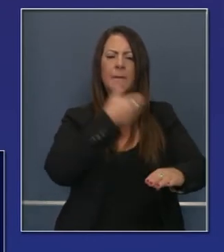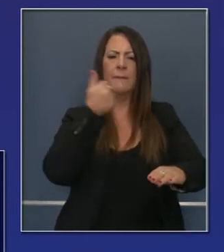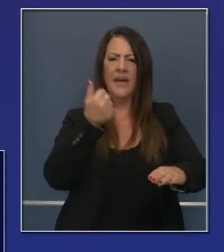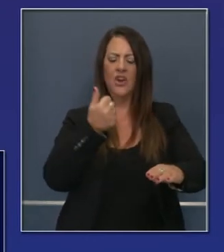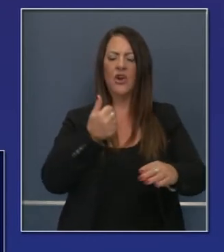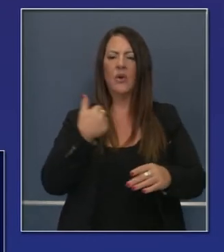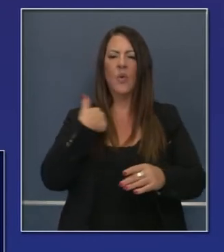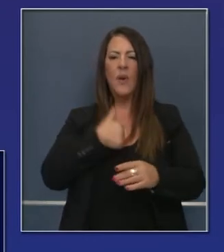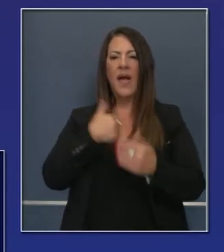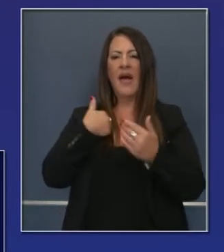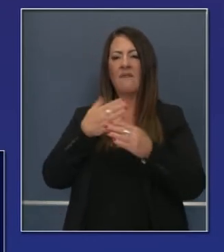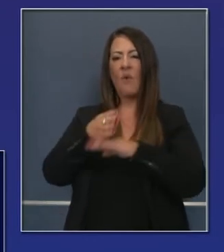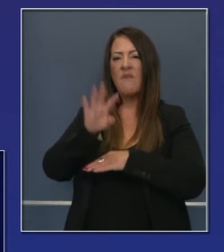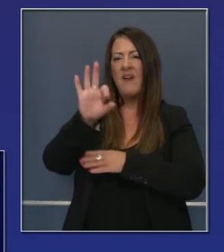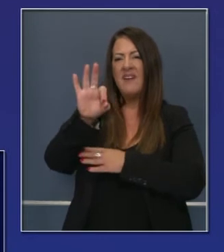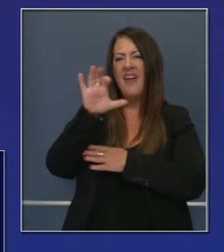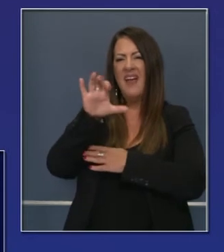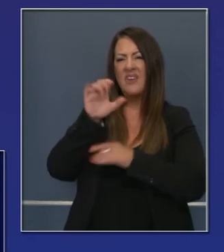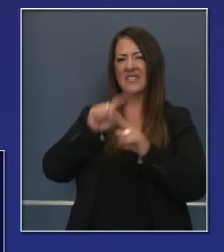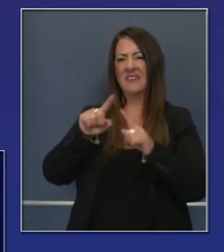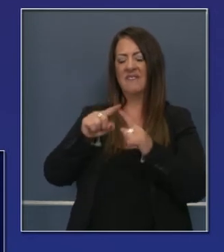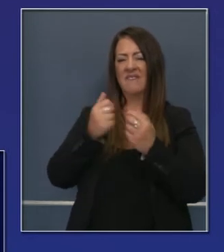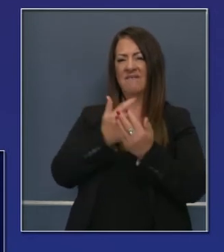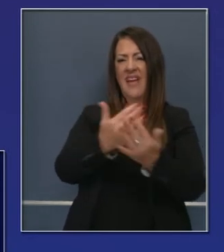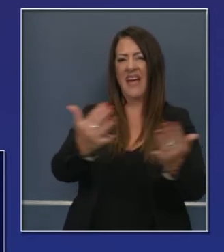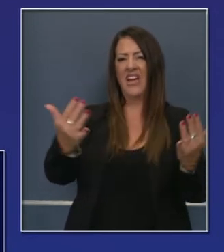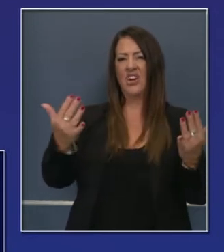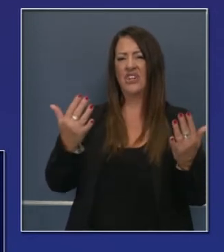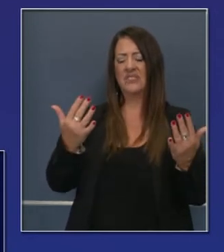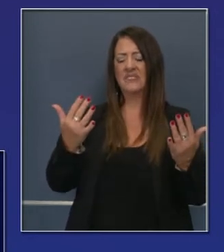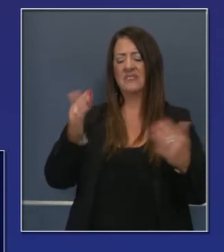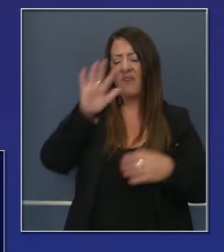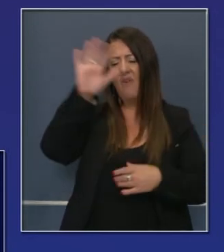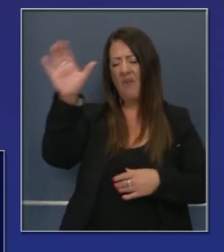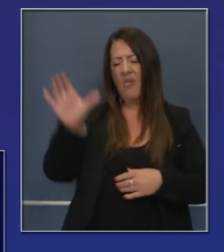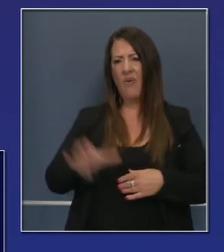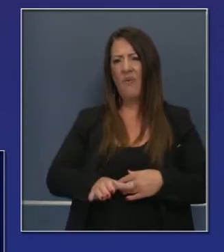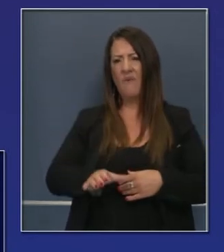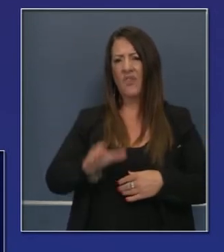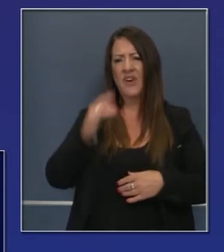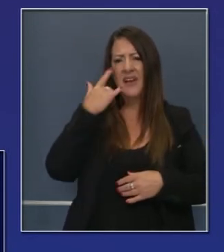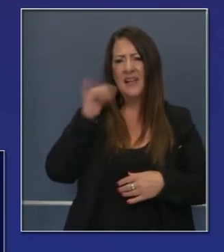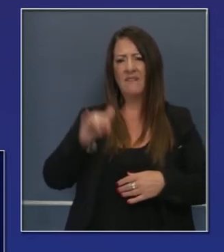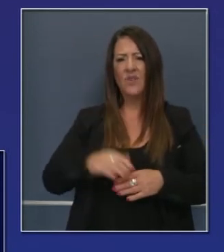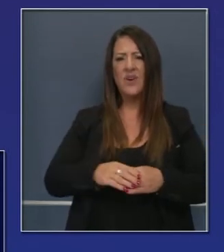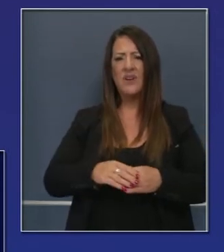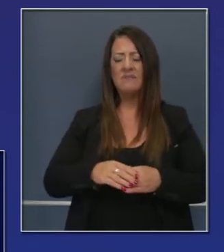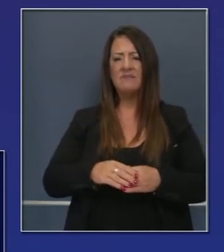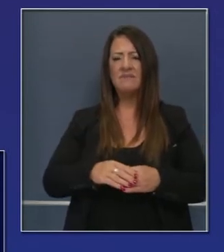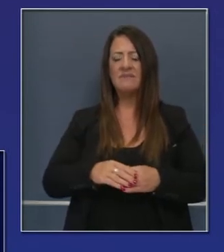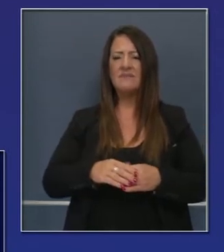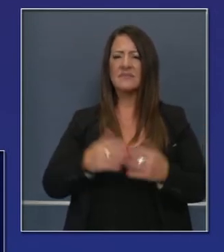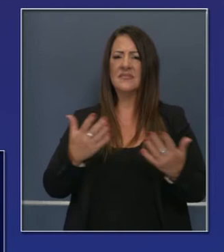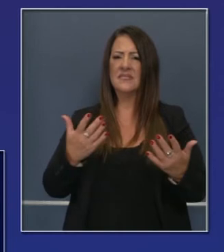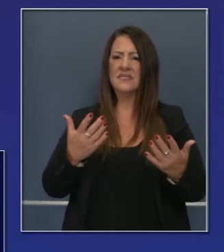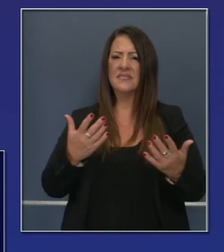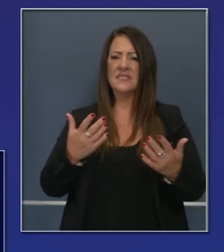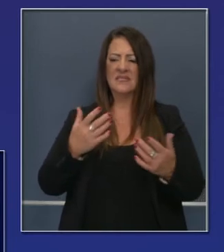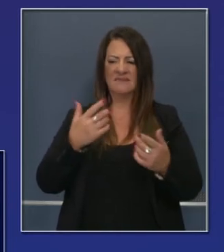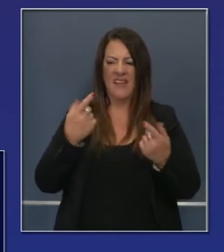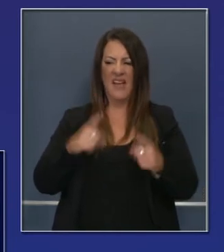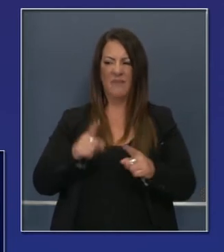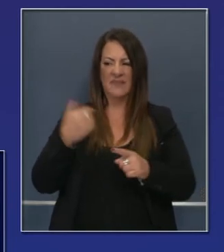transmisión. Estamos luchando contra 900 incendios a través del estado que ha crecido en